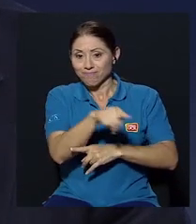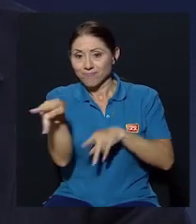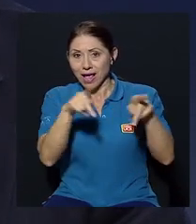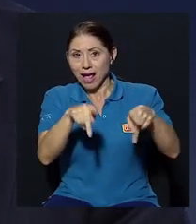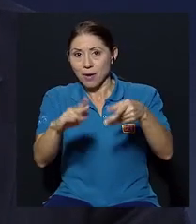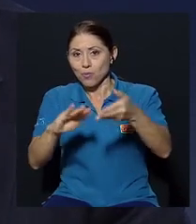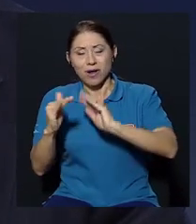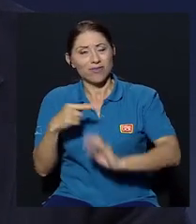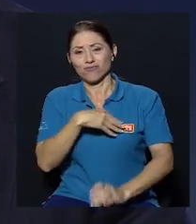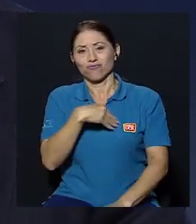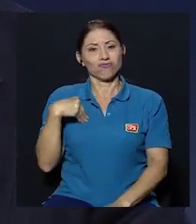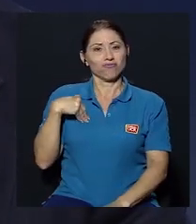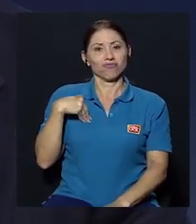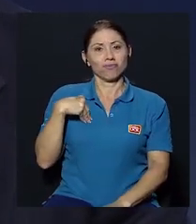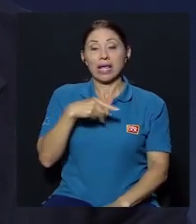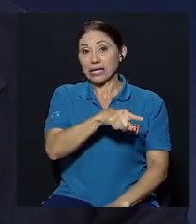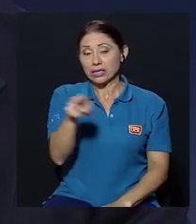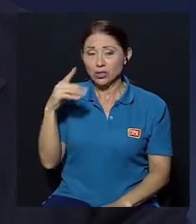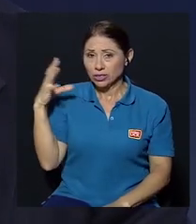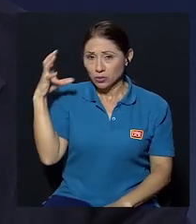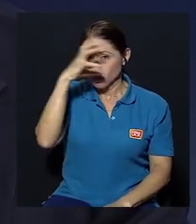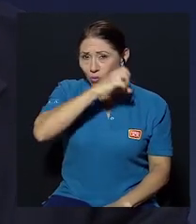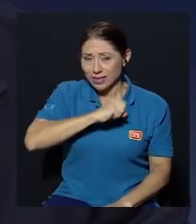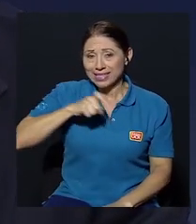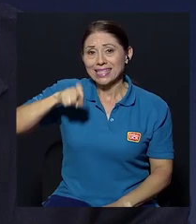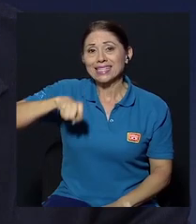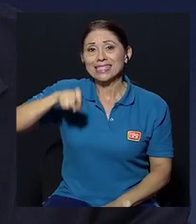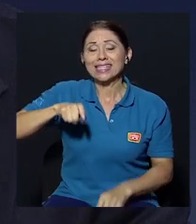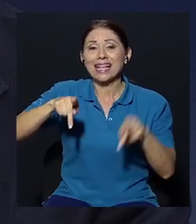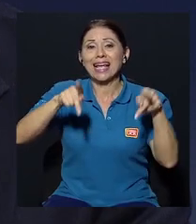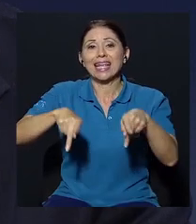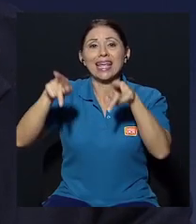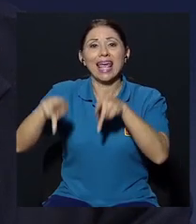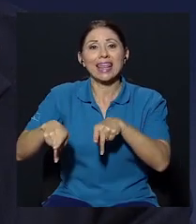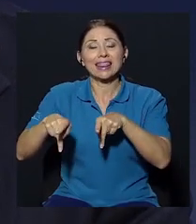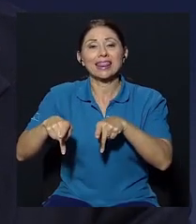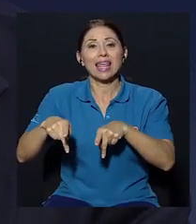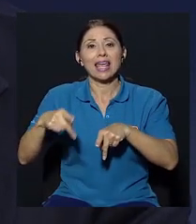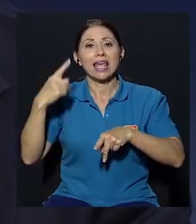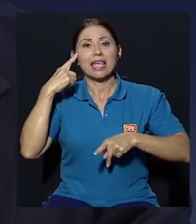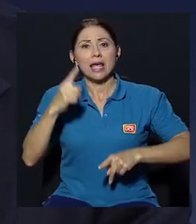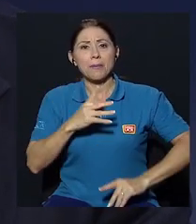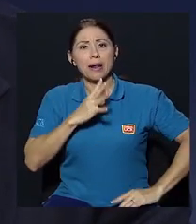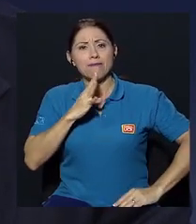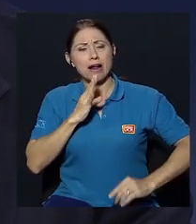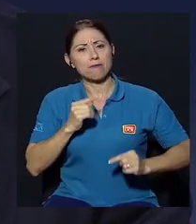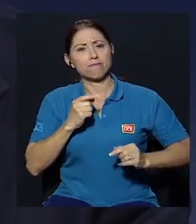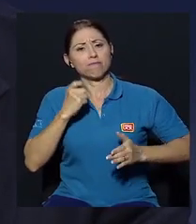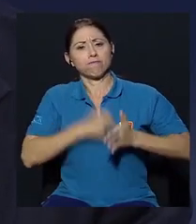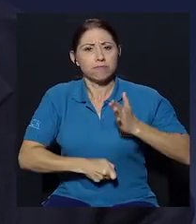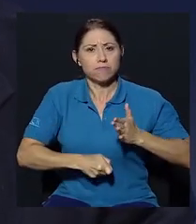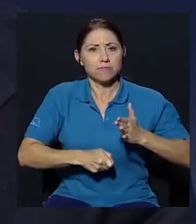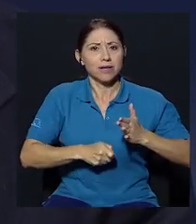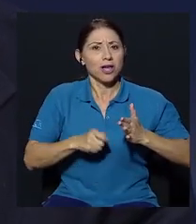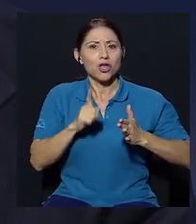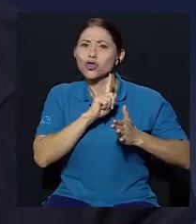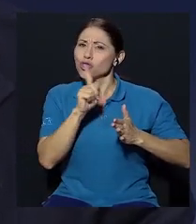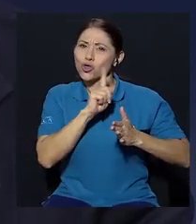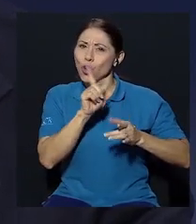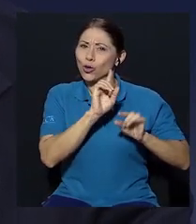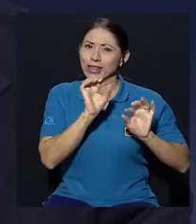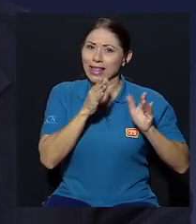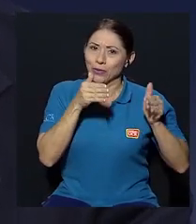no son apetecidas por el pueblo el pueblo se ha percatado que se requiere gente menos astuta en el discurso